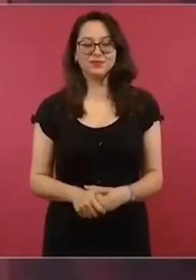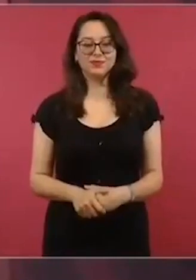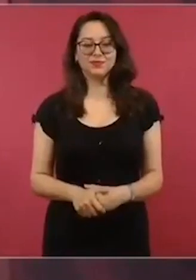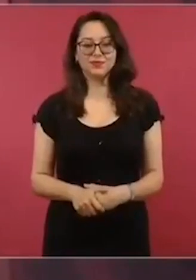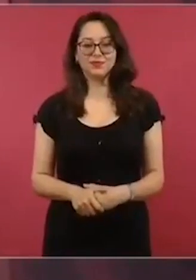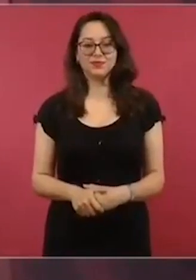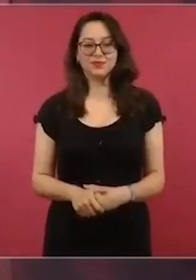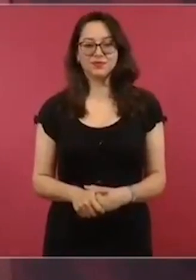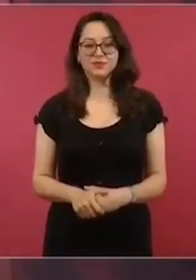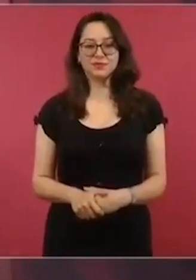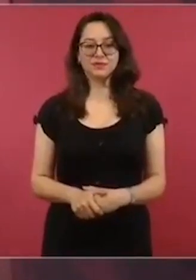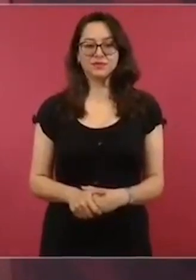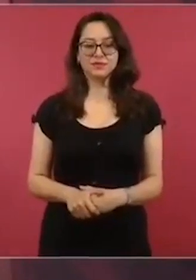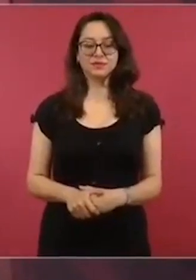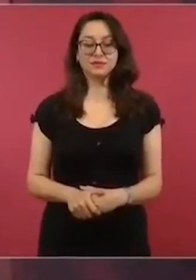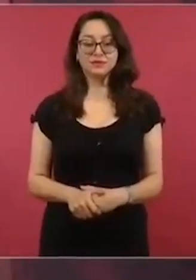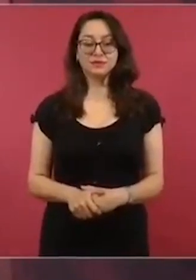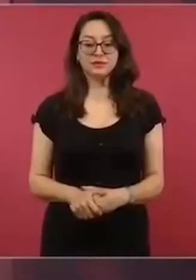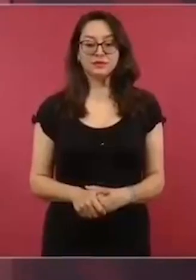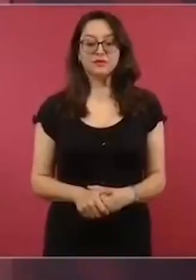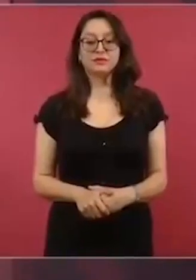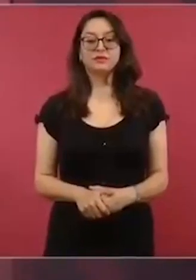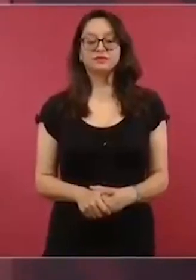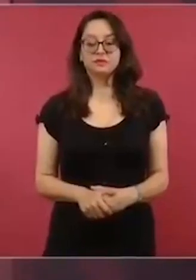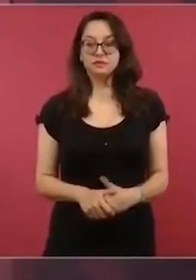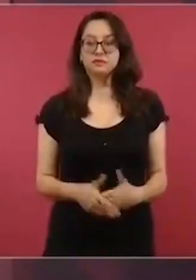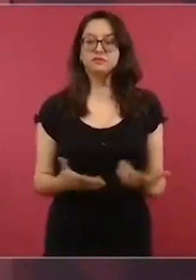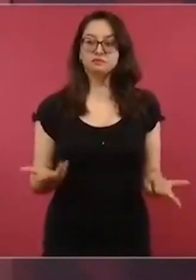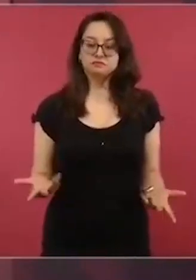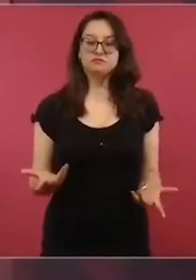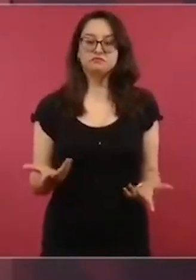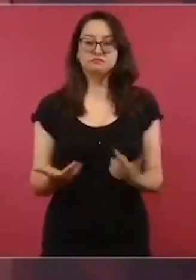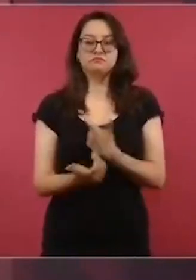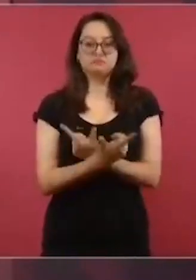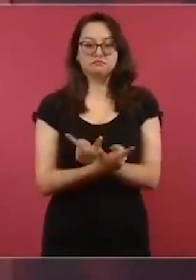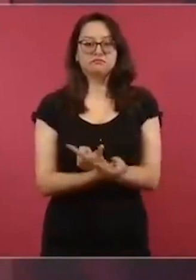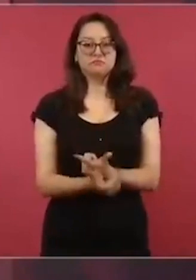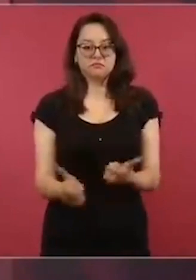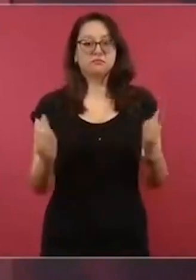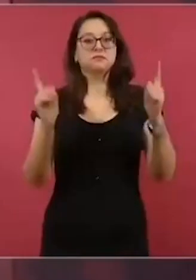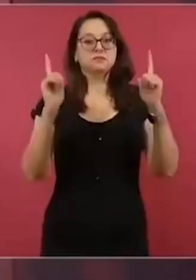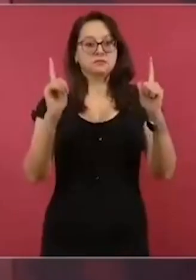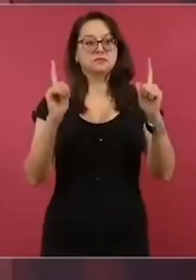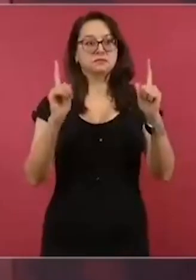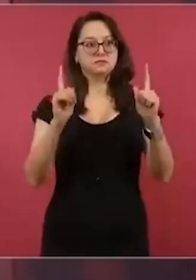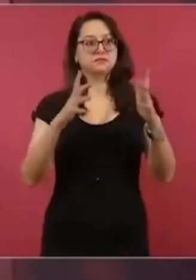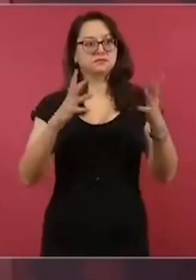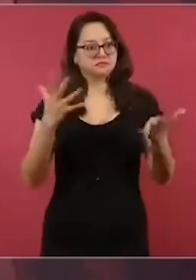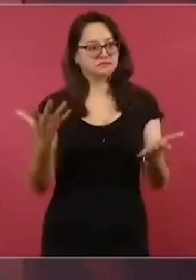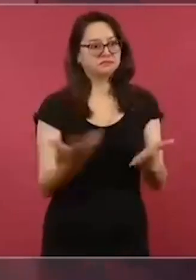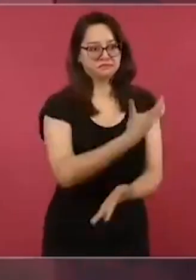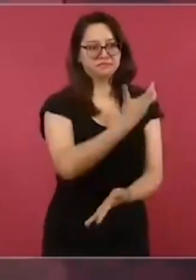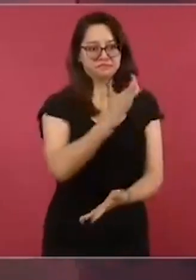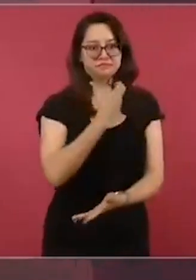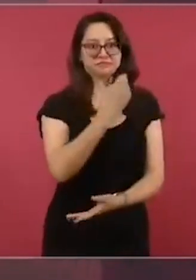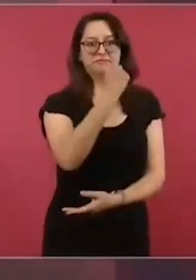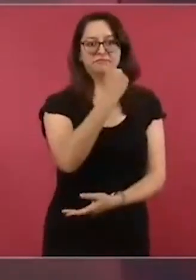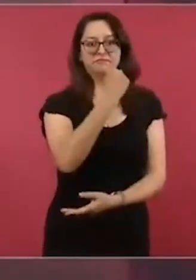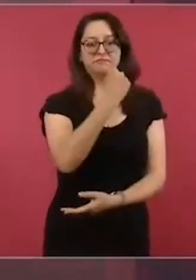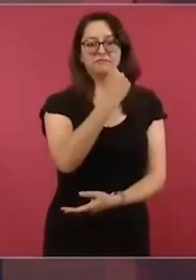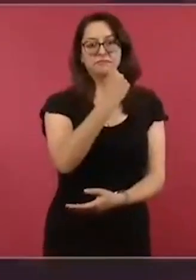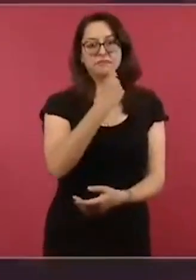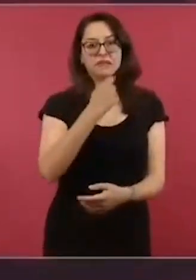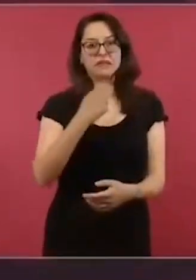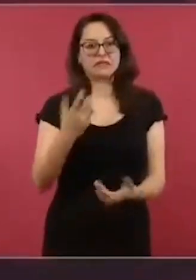Triunfó la libertad, perdió la censura Eso